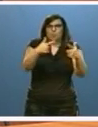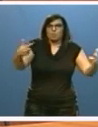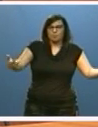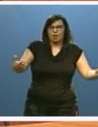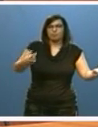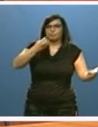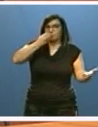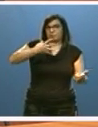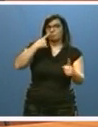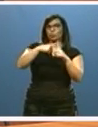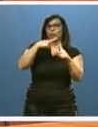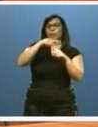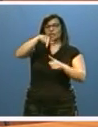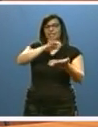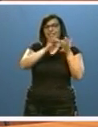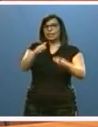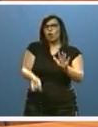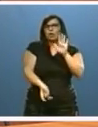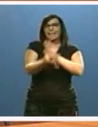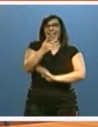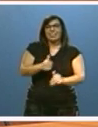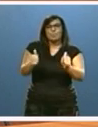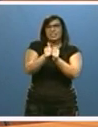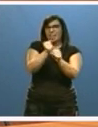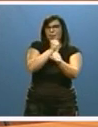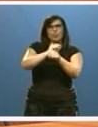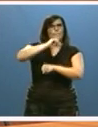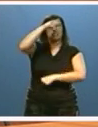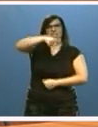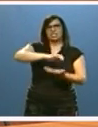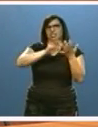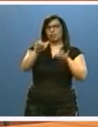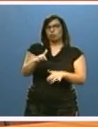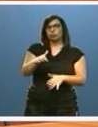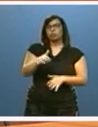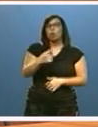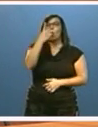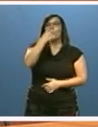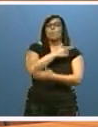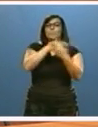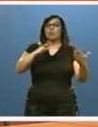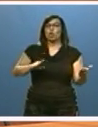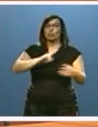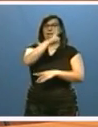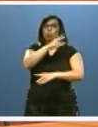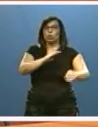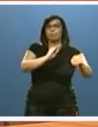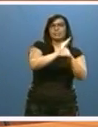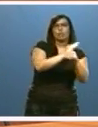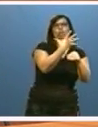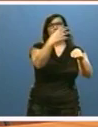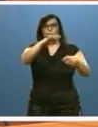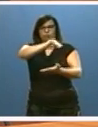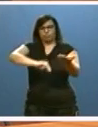Castilla y León es la comunidad que más empleo genera en dependencia. 50 empleos por cada millón de euros invertido, con tasas de